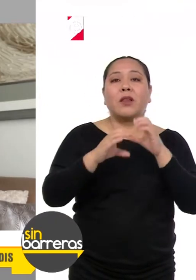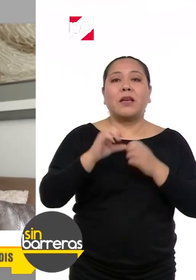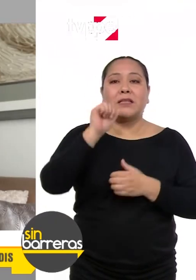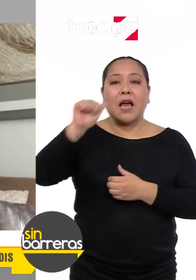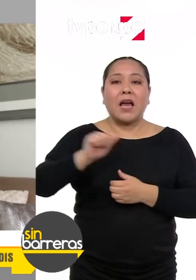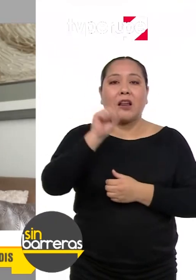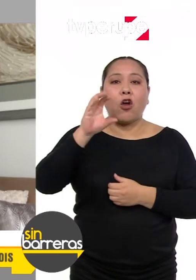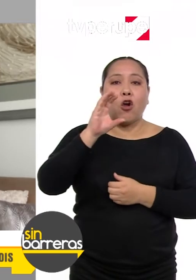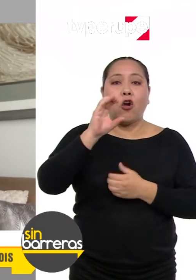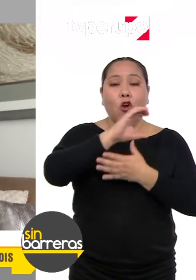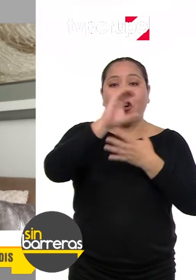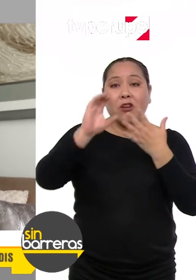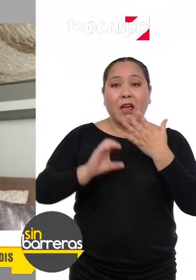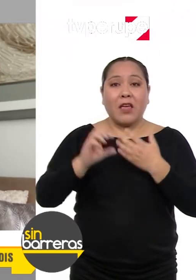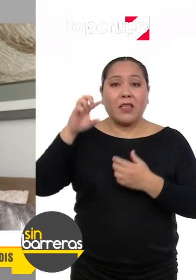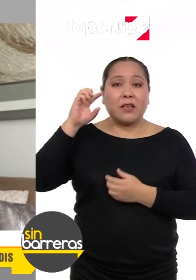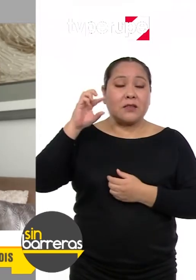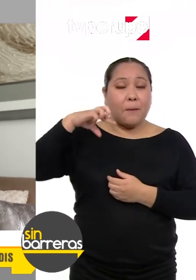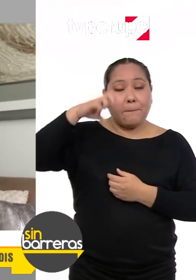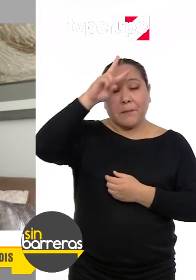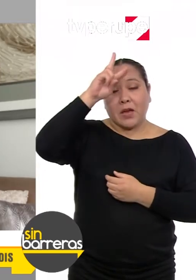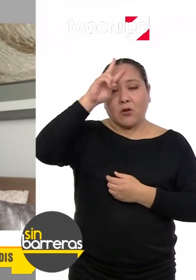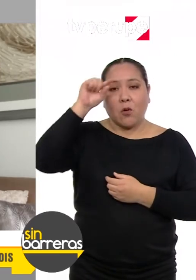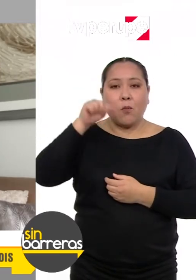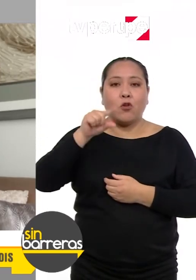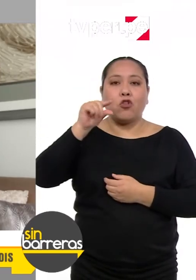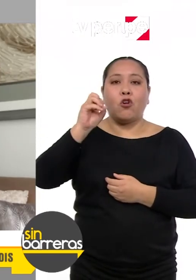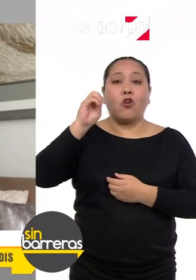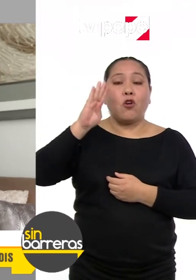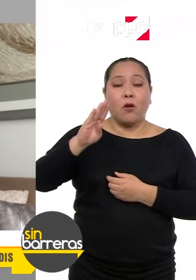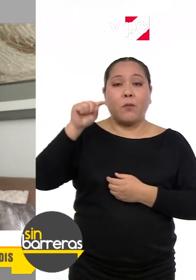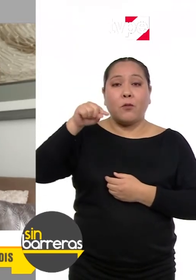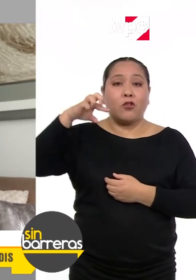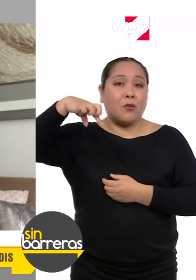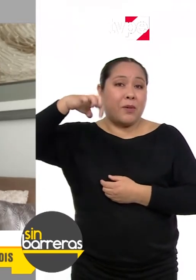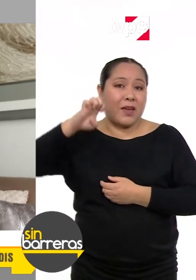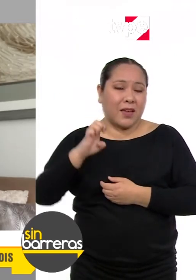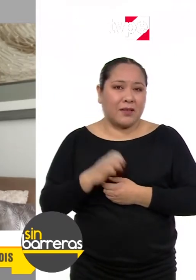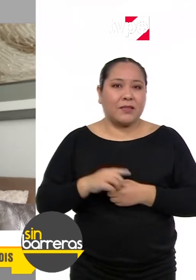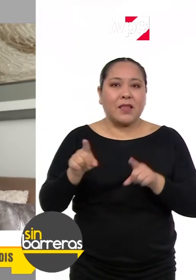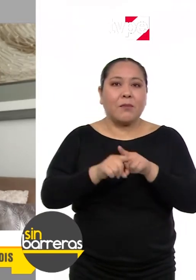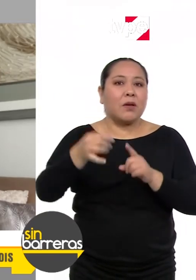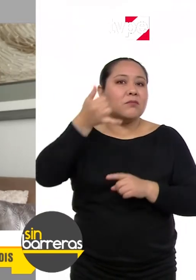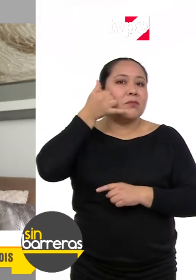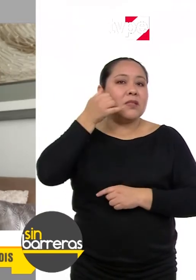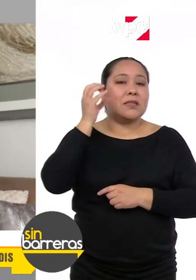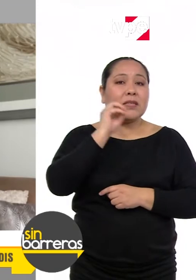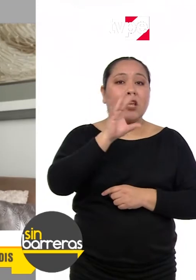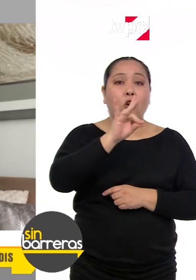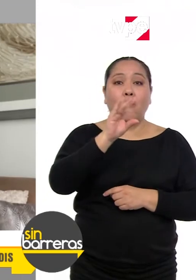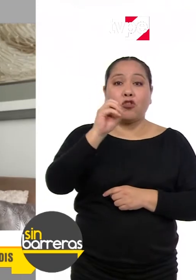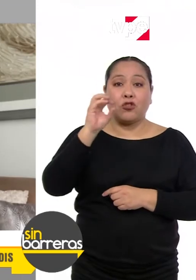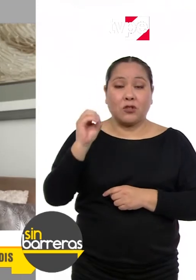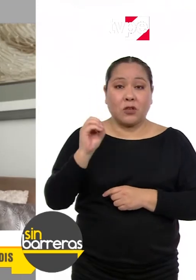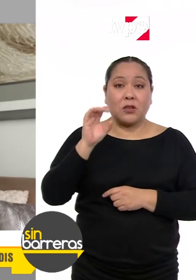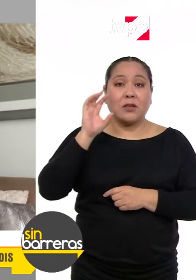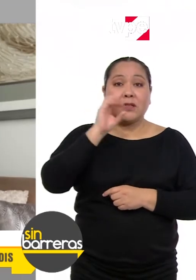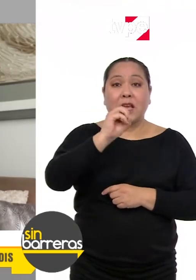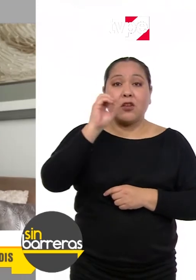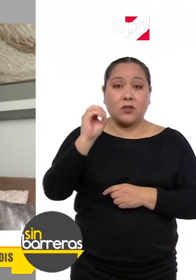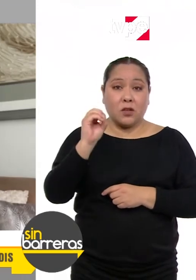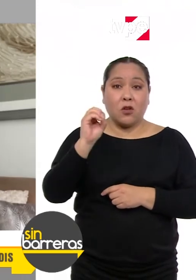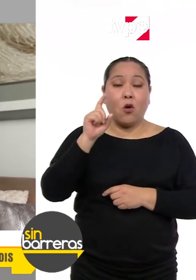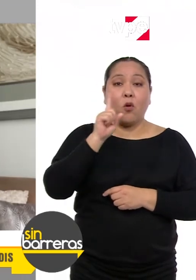Comunicaciones arroba conadisperu.gov.pe También tiene su línea gratuita 0800